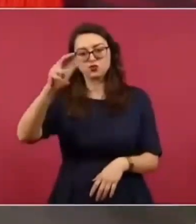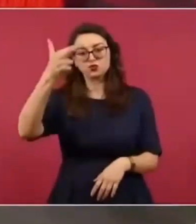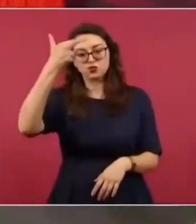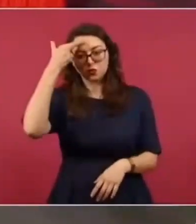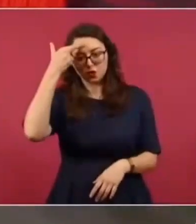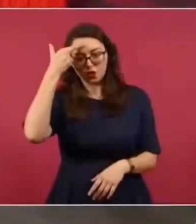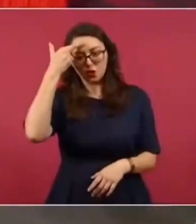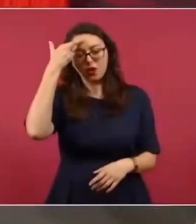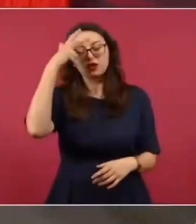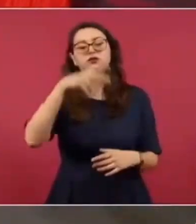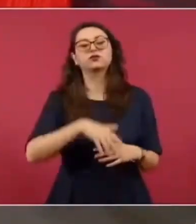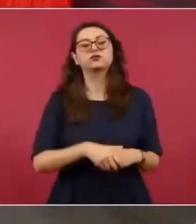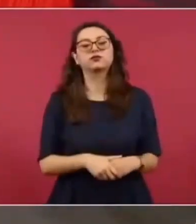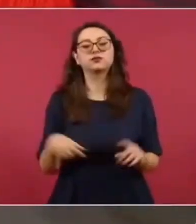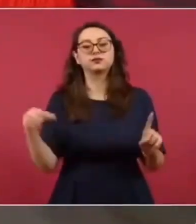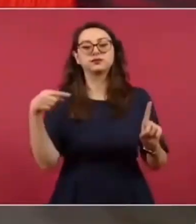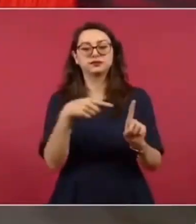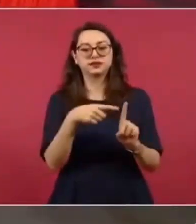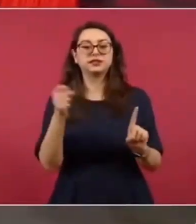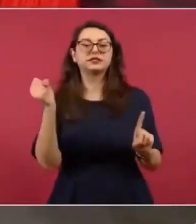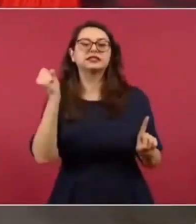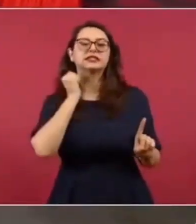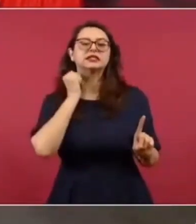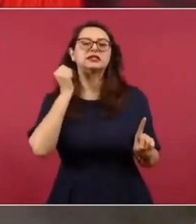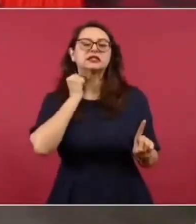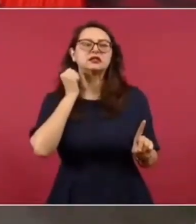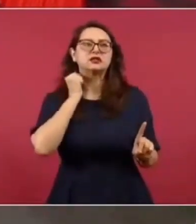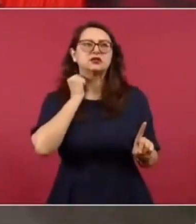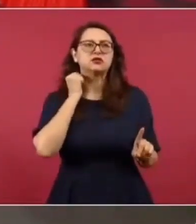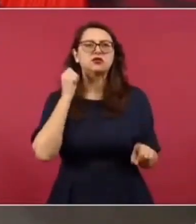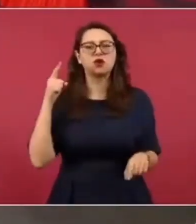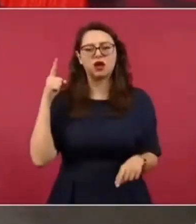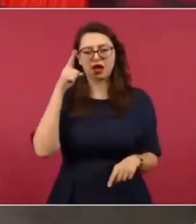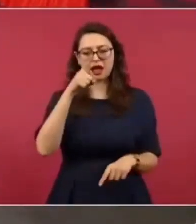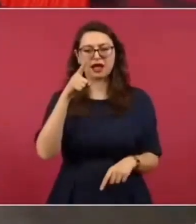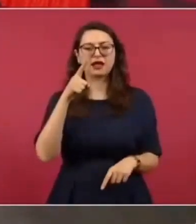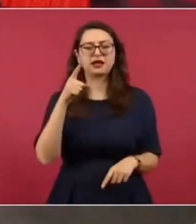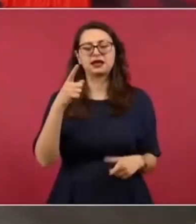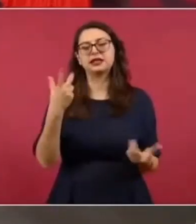el senador de Carolina, creo, del sur,